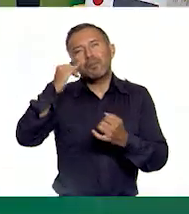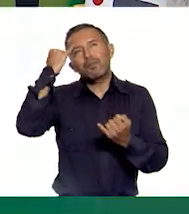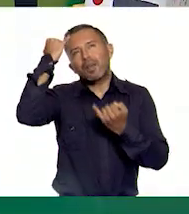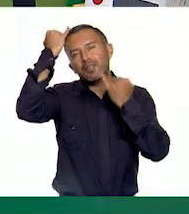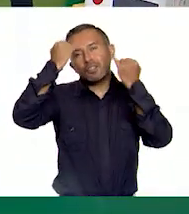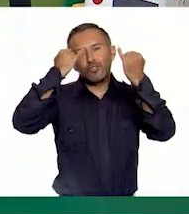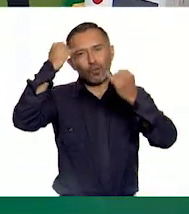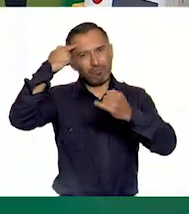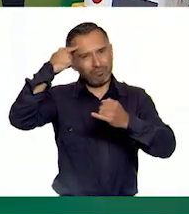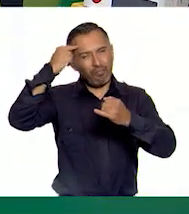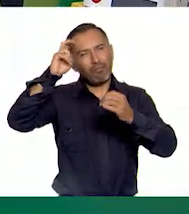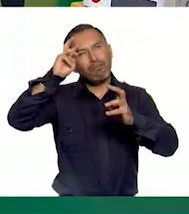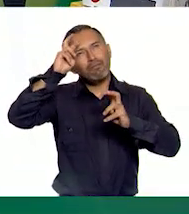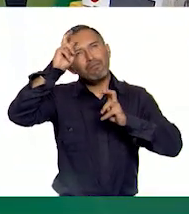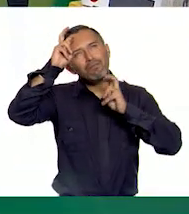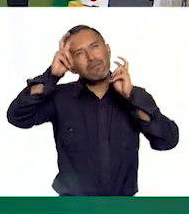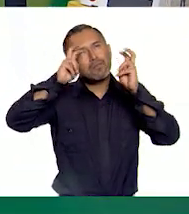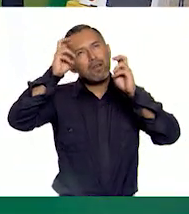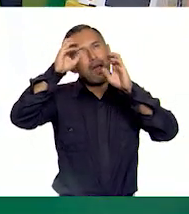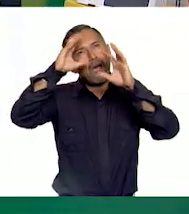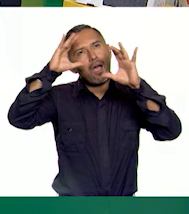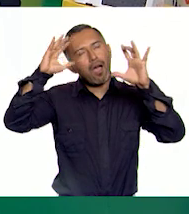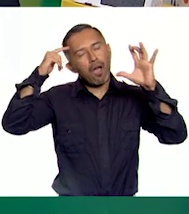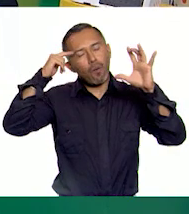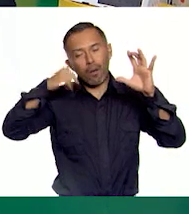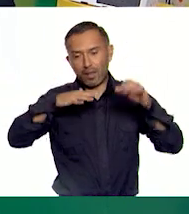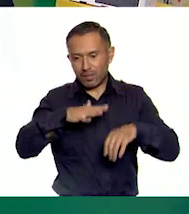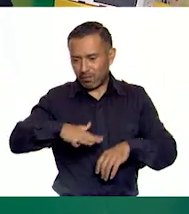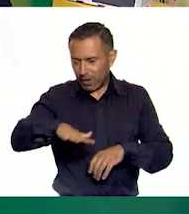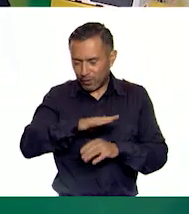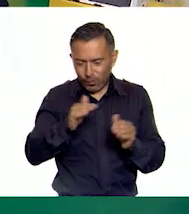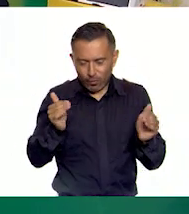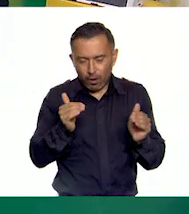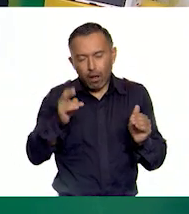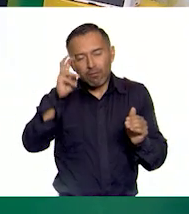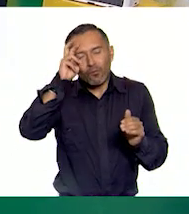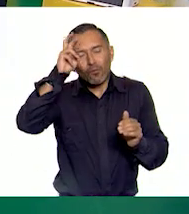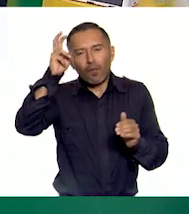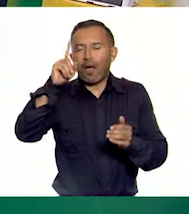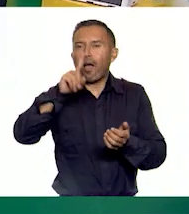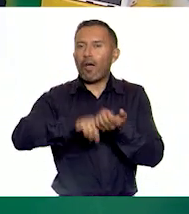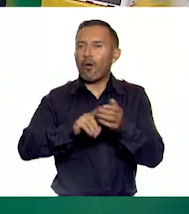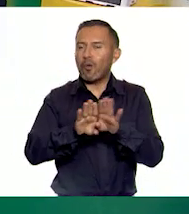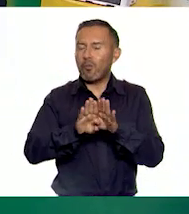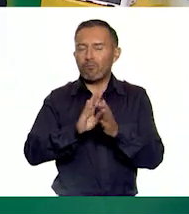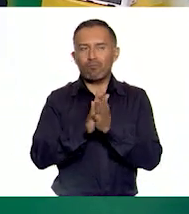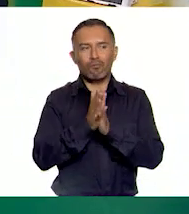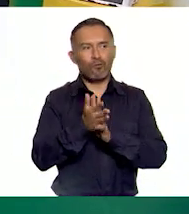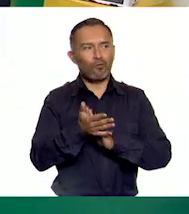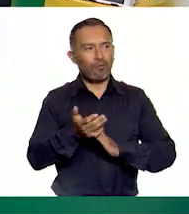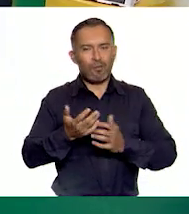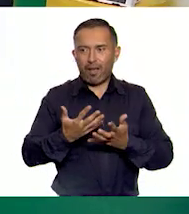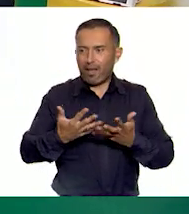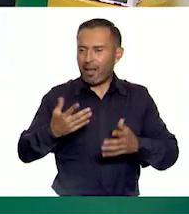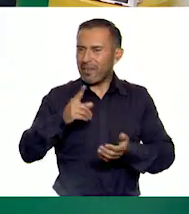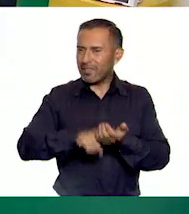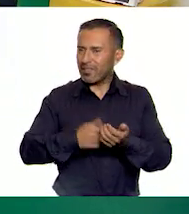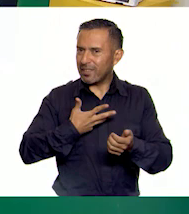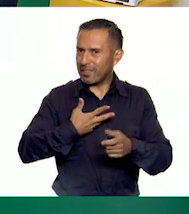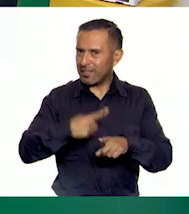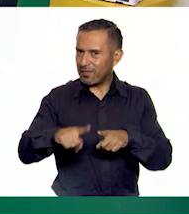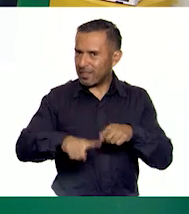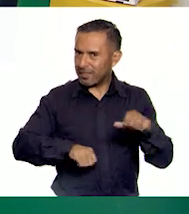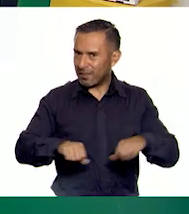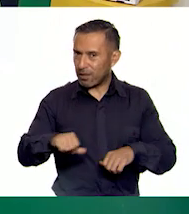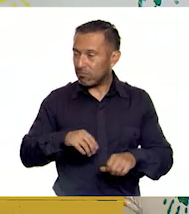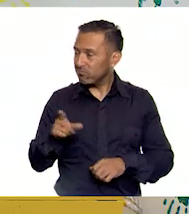podemos transformar un pequeño espacio como este en un lugar enorme para hacer diferentes actividades físicas. Pues sí, eso